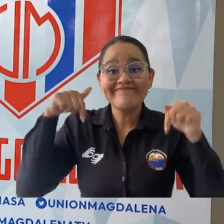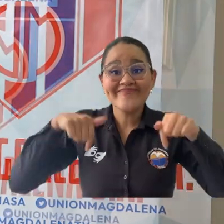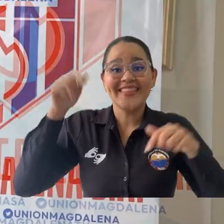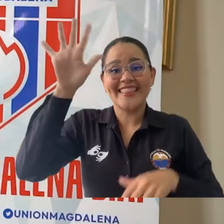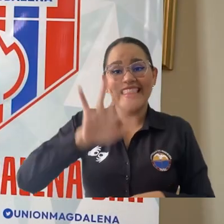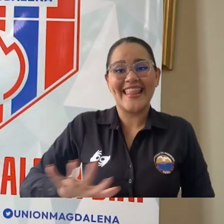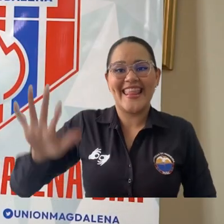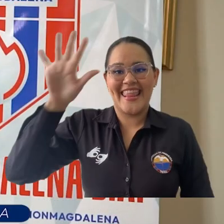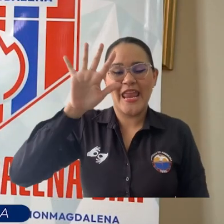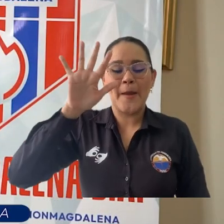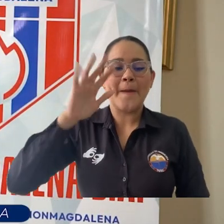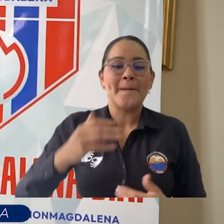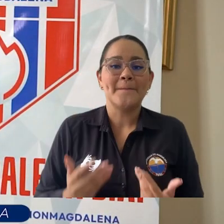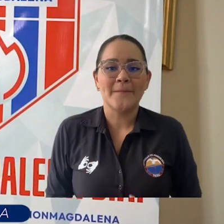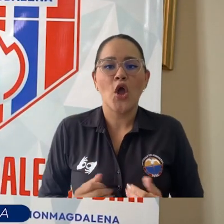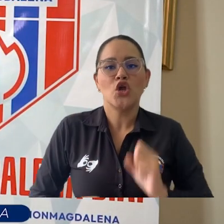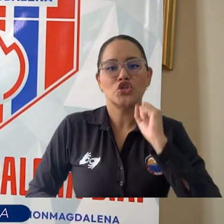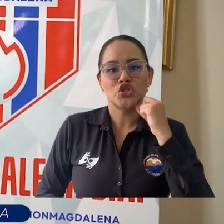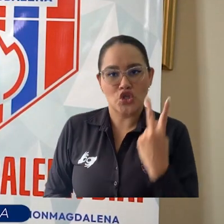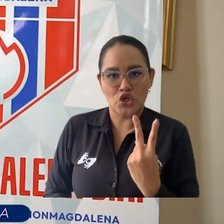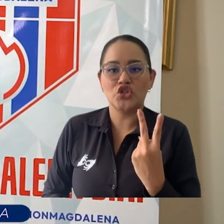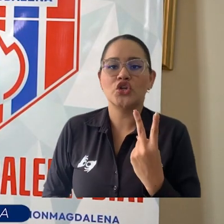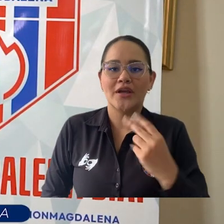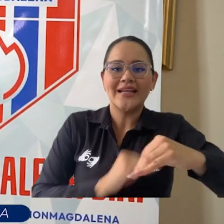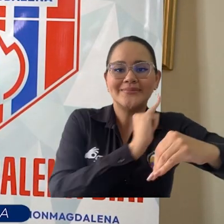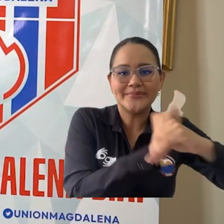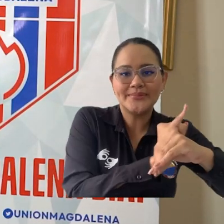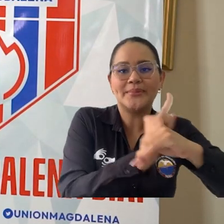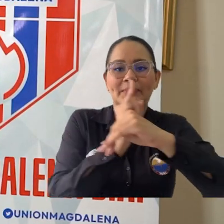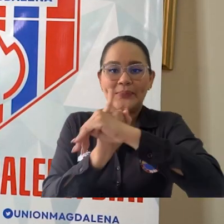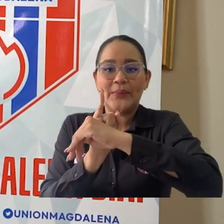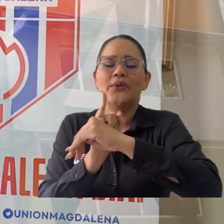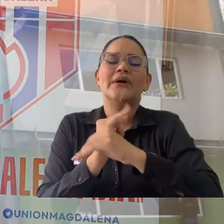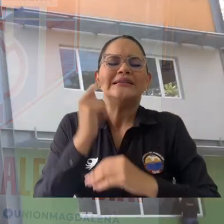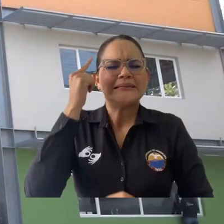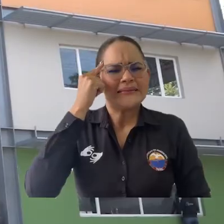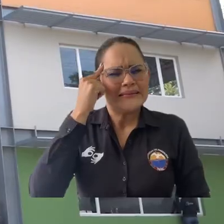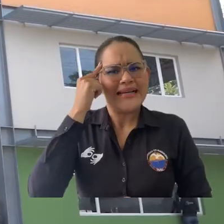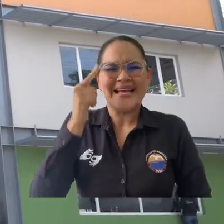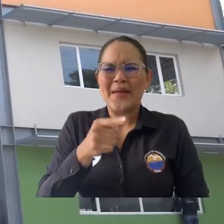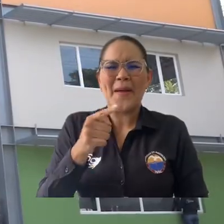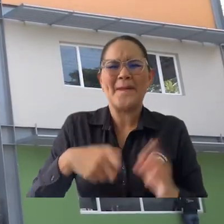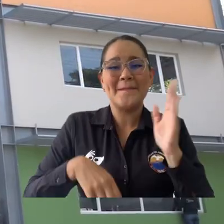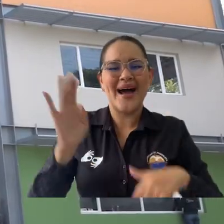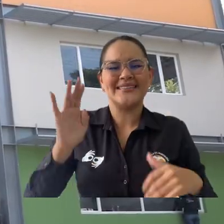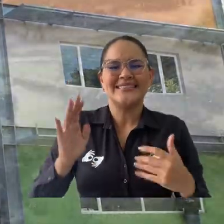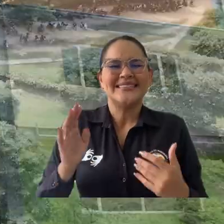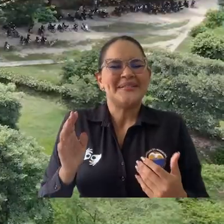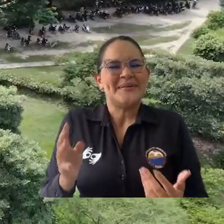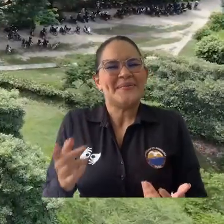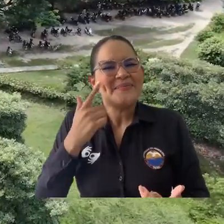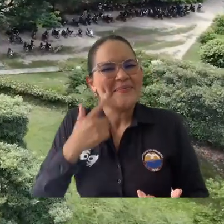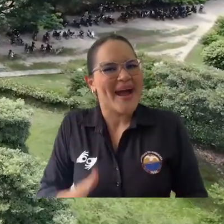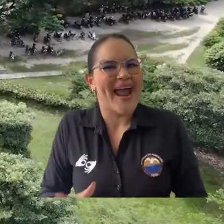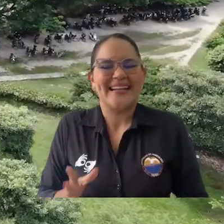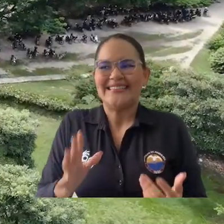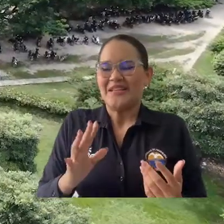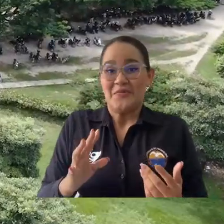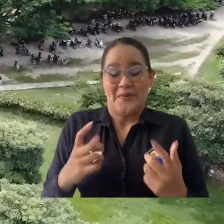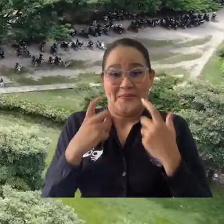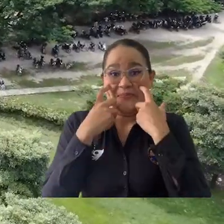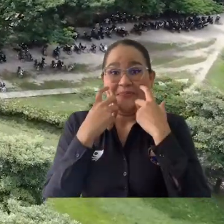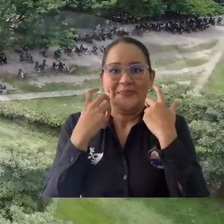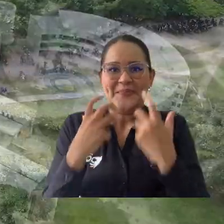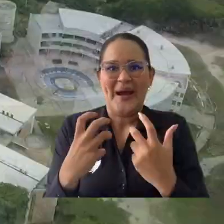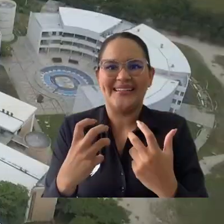rato. En el departamento hay dos instituciones que llenan el universo,